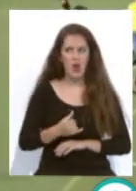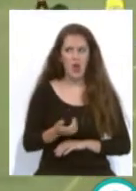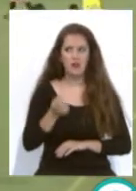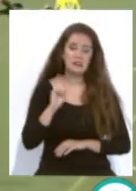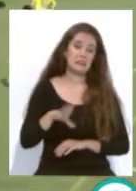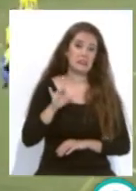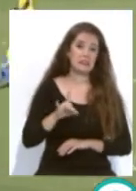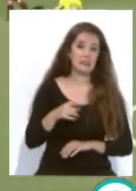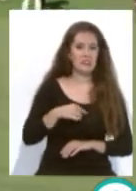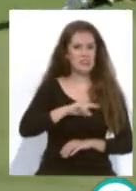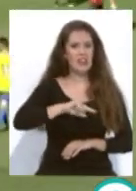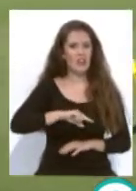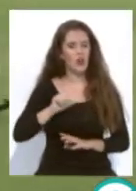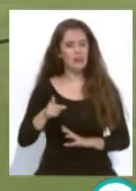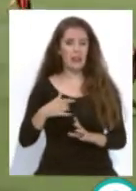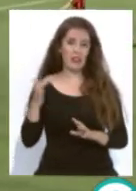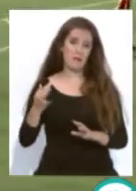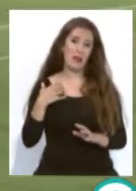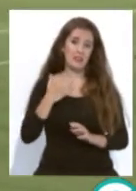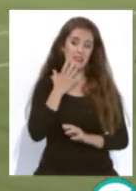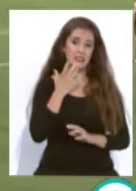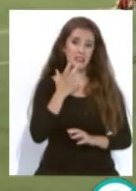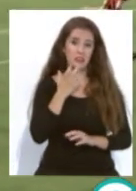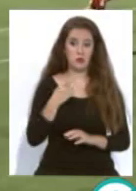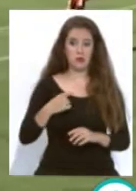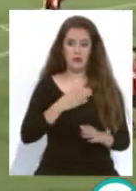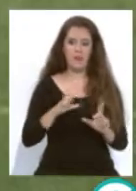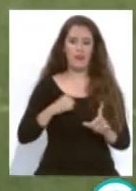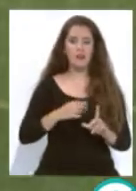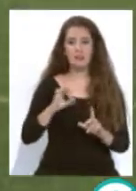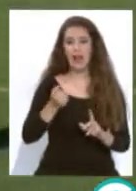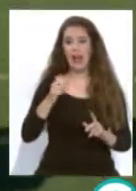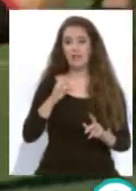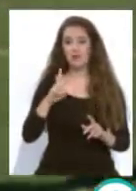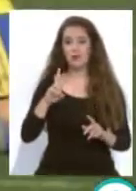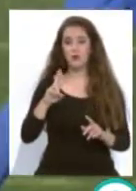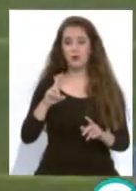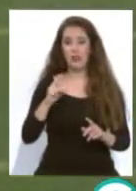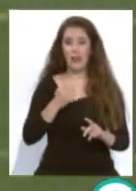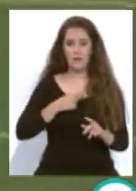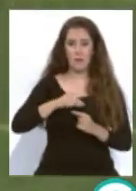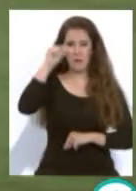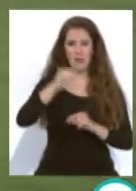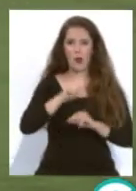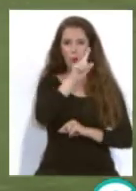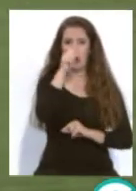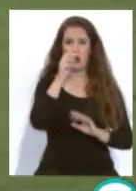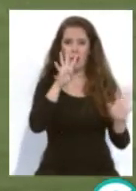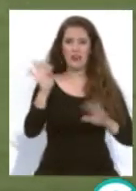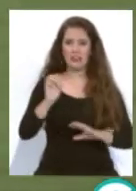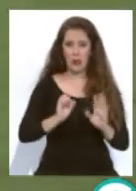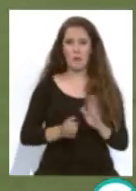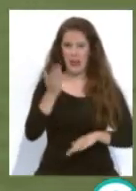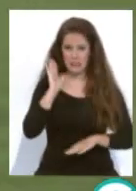Sí, la sensación era esa, si encima te pones como referencia en esa jugada a Sáturda que mide cerca de 1.90 o más, pues sí, pero la